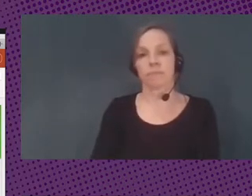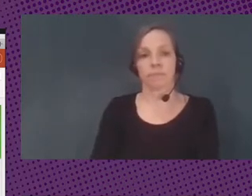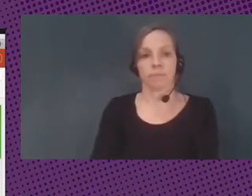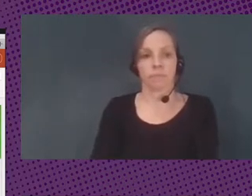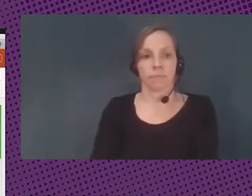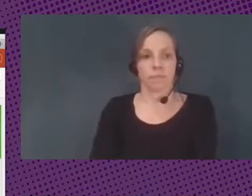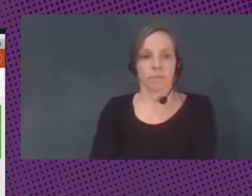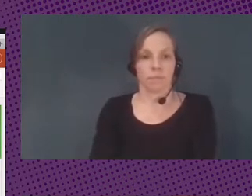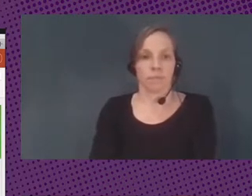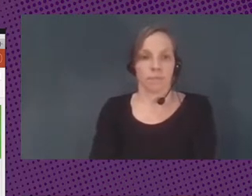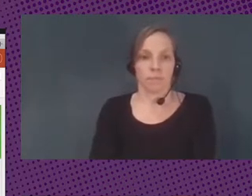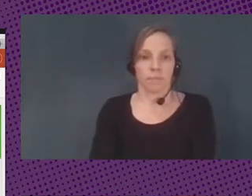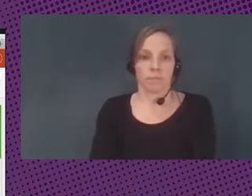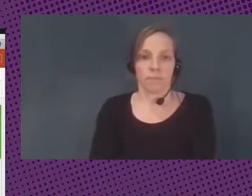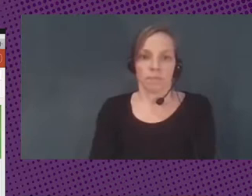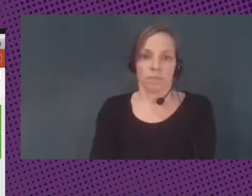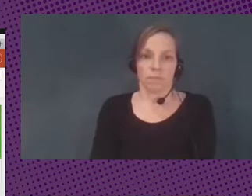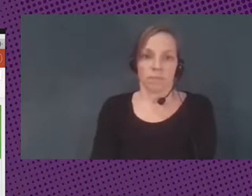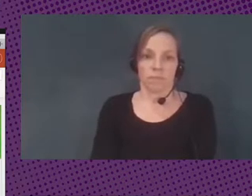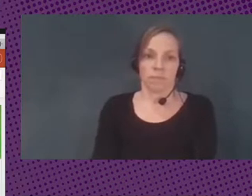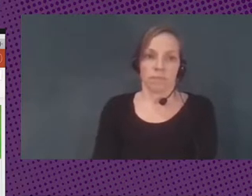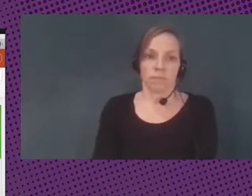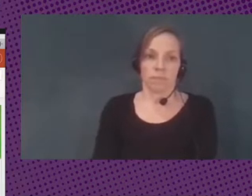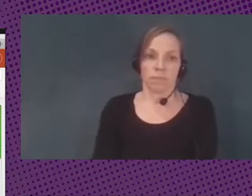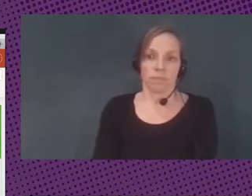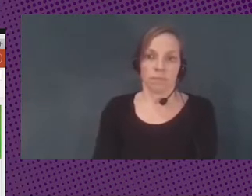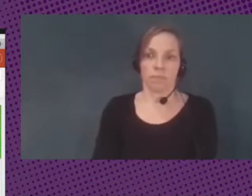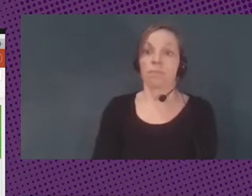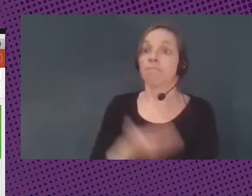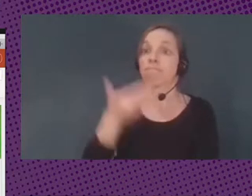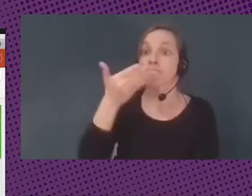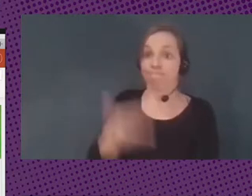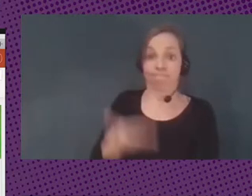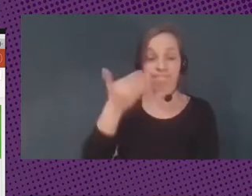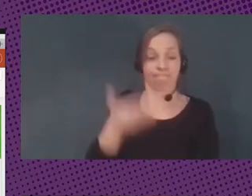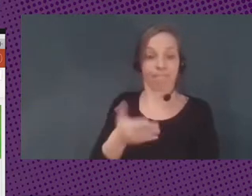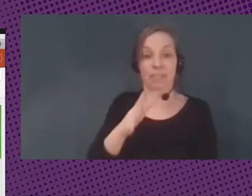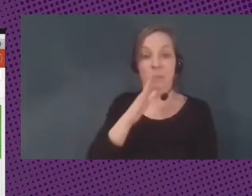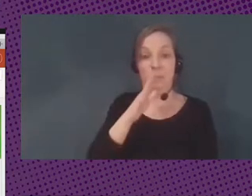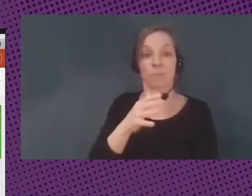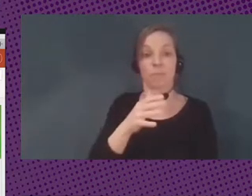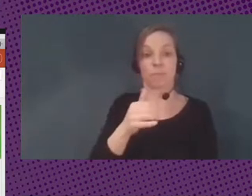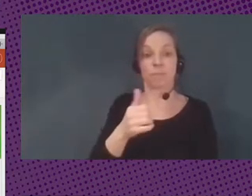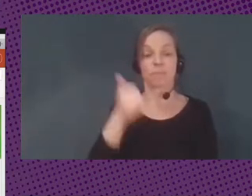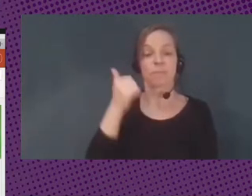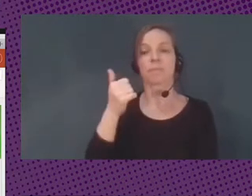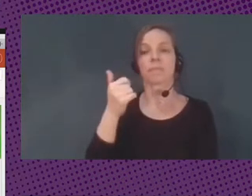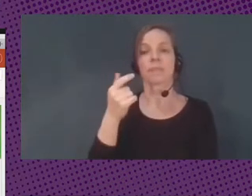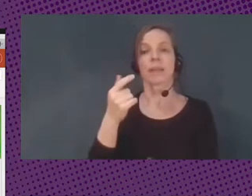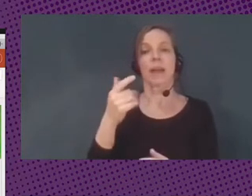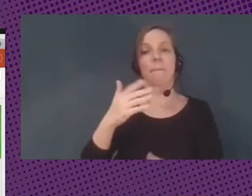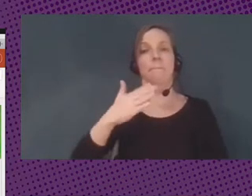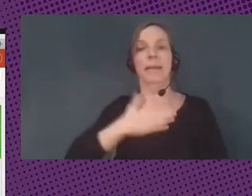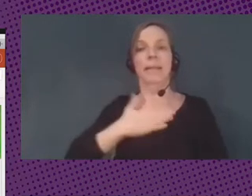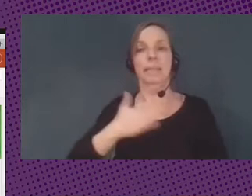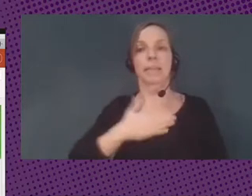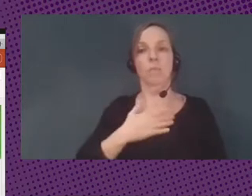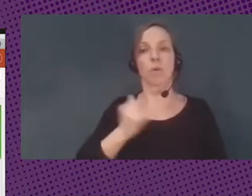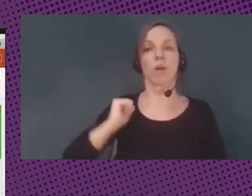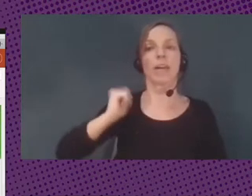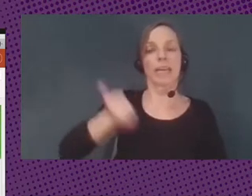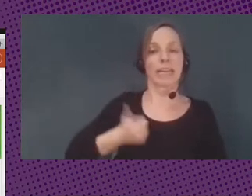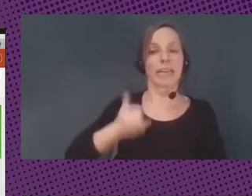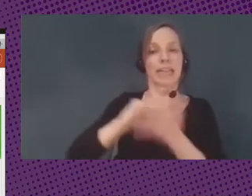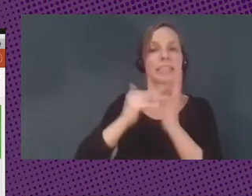aquí está el nivel más granular de lo que compone la riqueza patrimonial del sistema